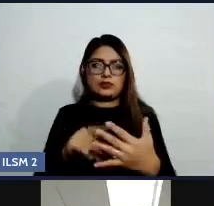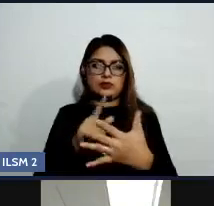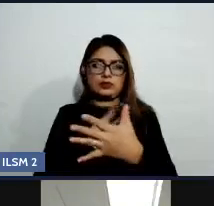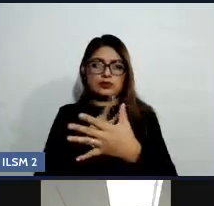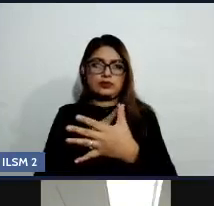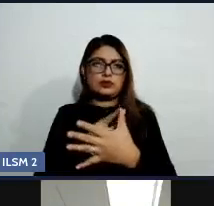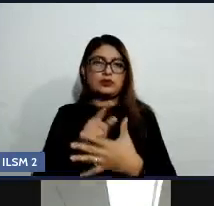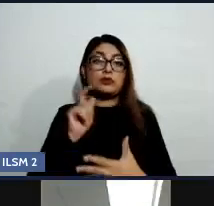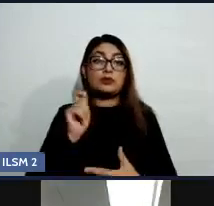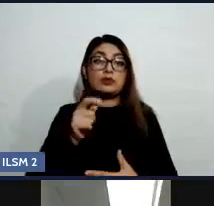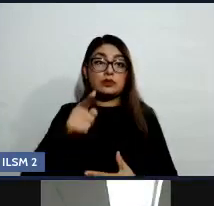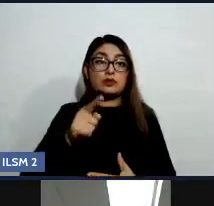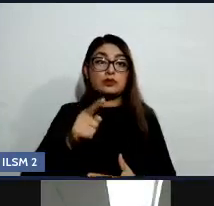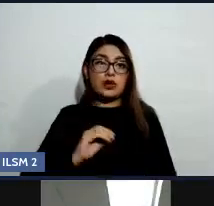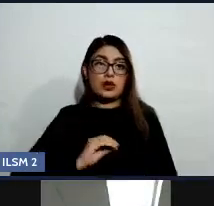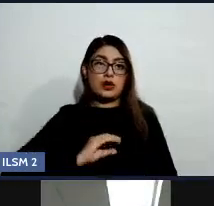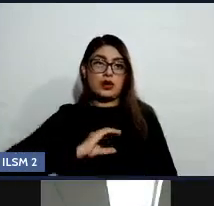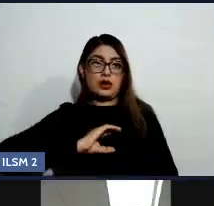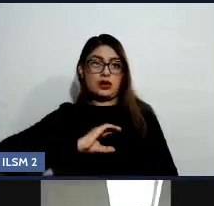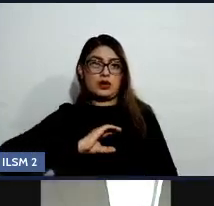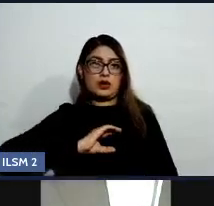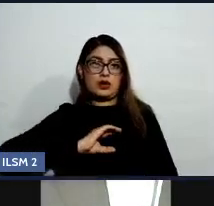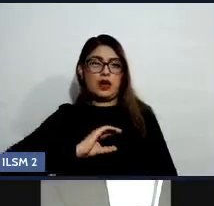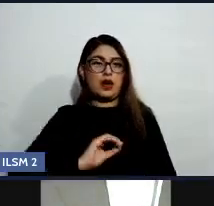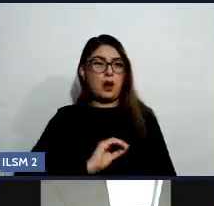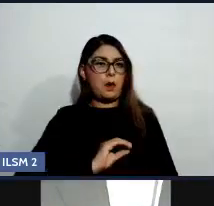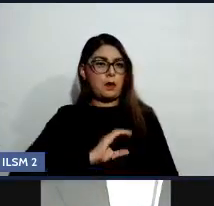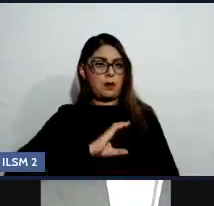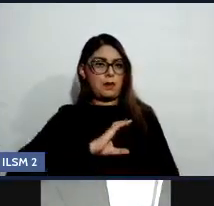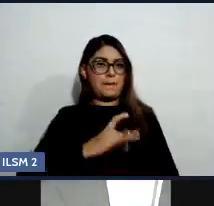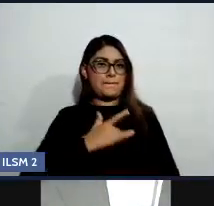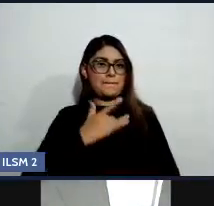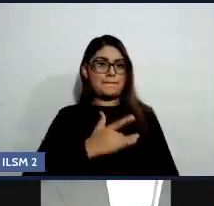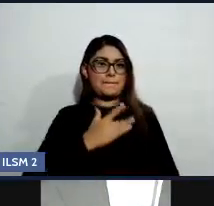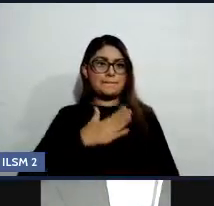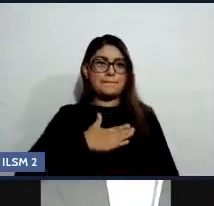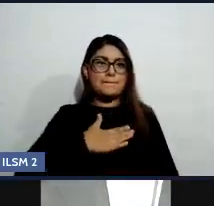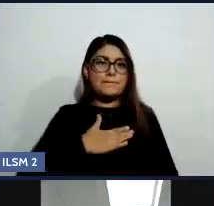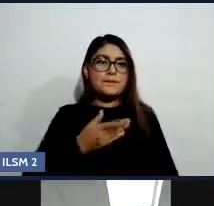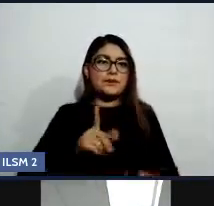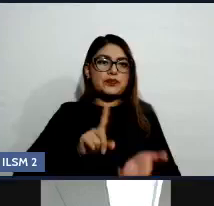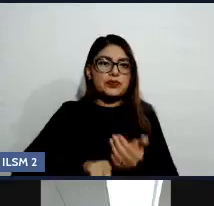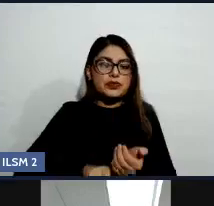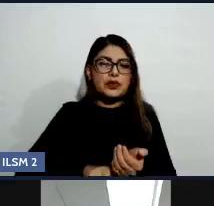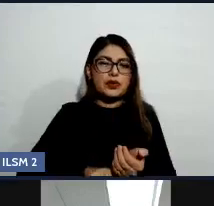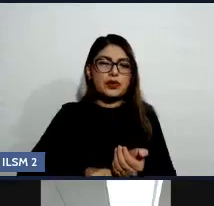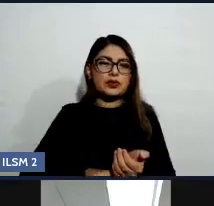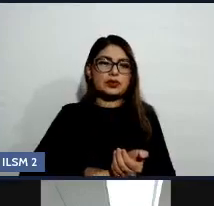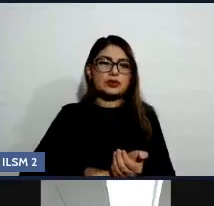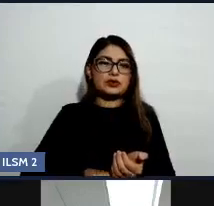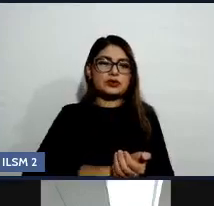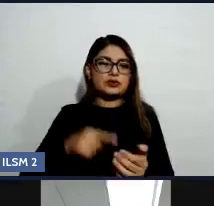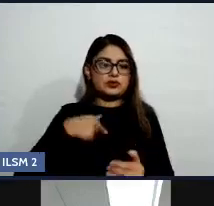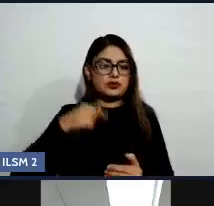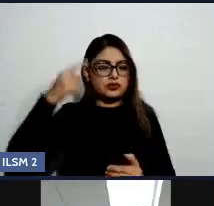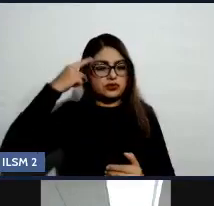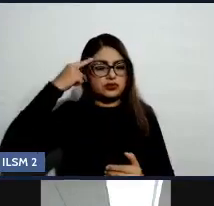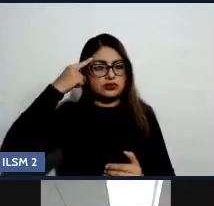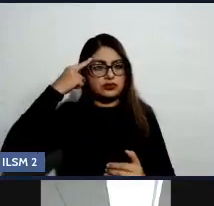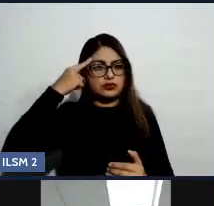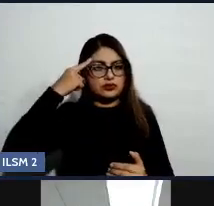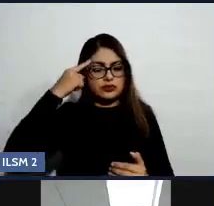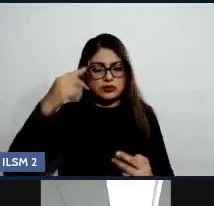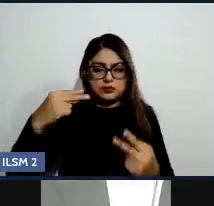un concepto alto de mí, si yo me tengo